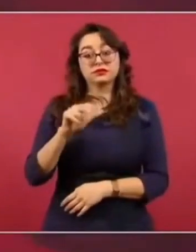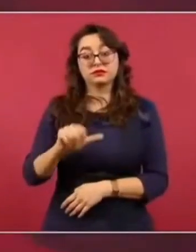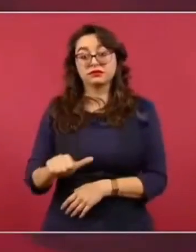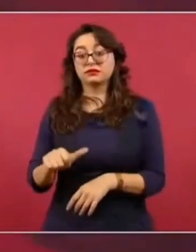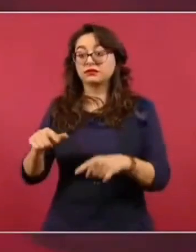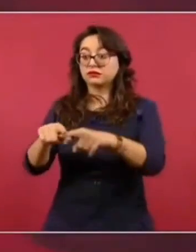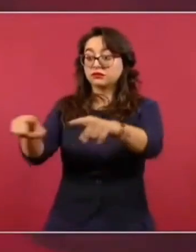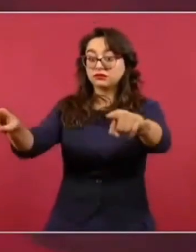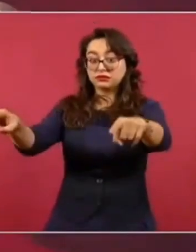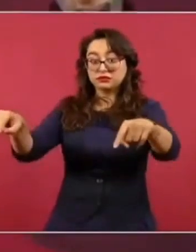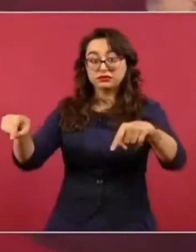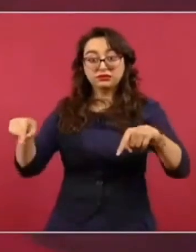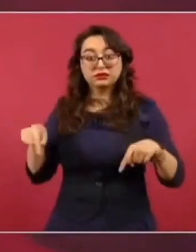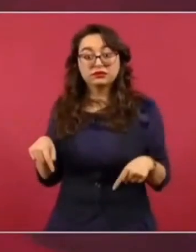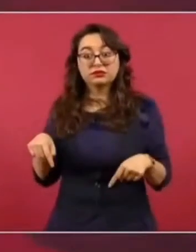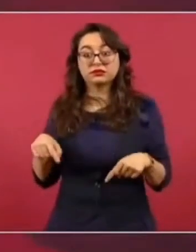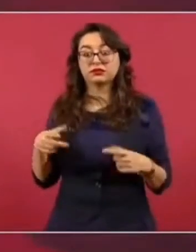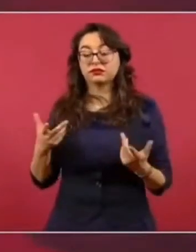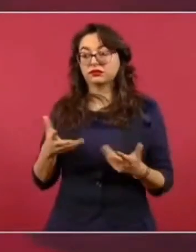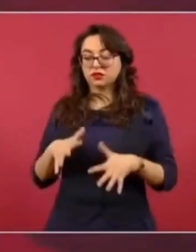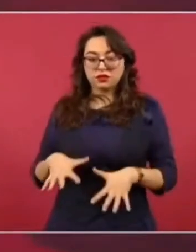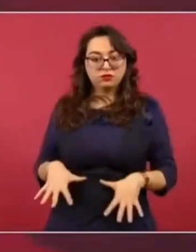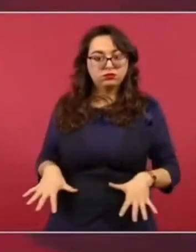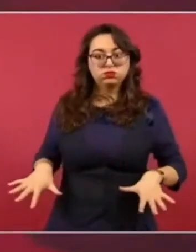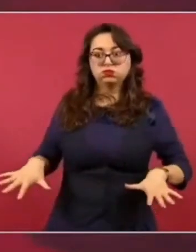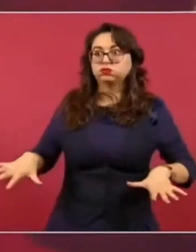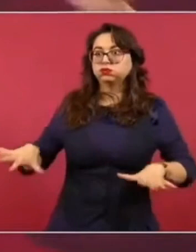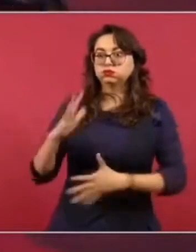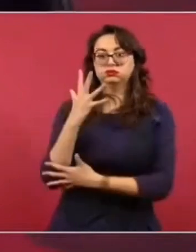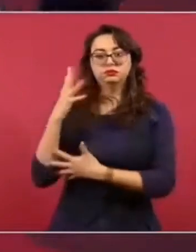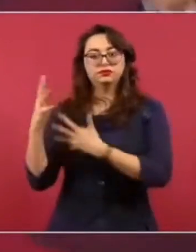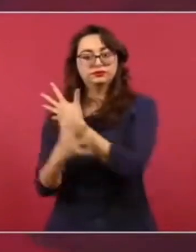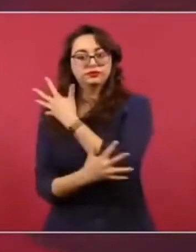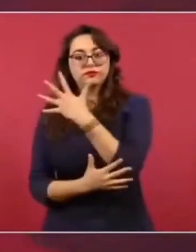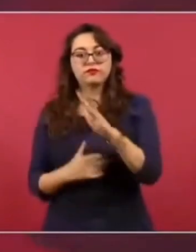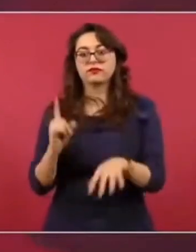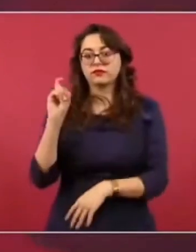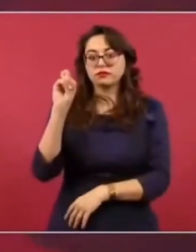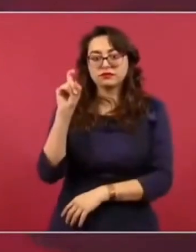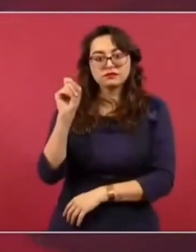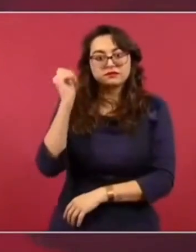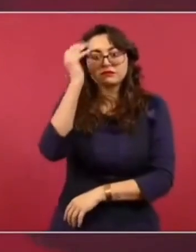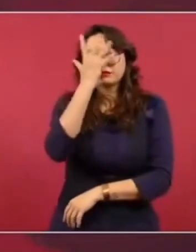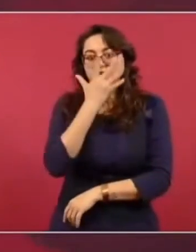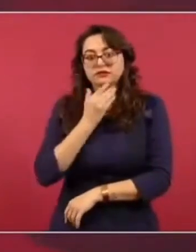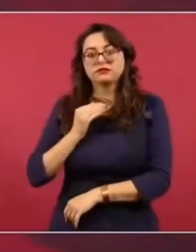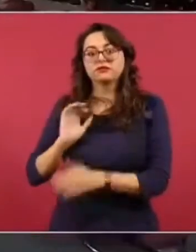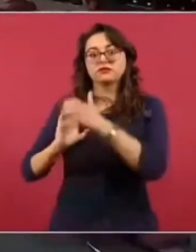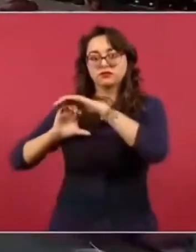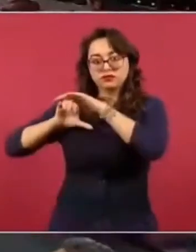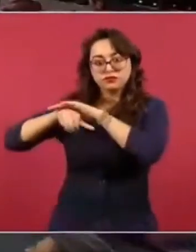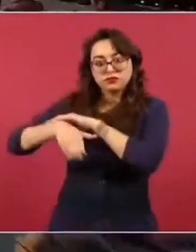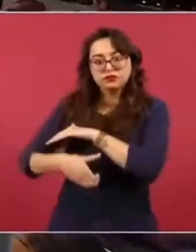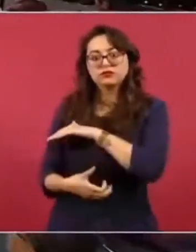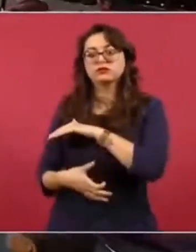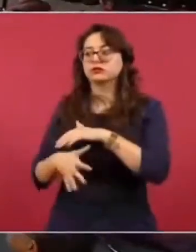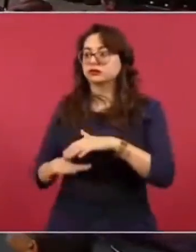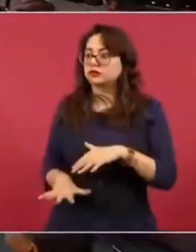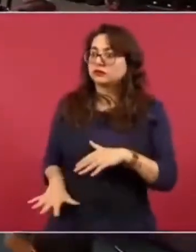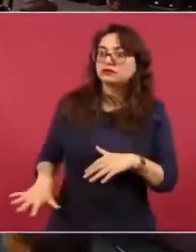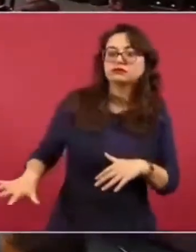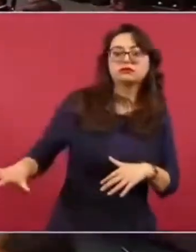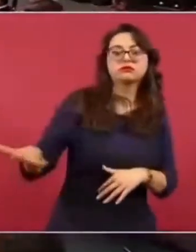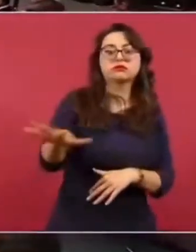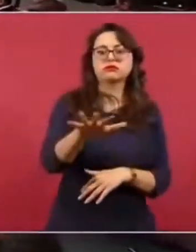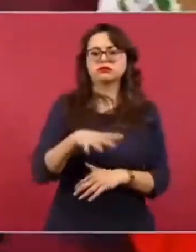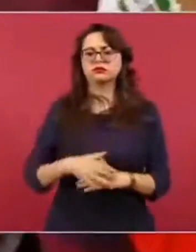Vamos a ponerse de acuerdo y les ayudamos para que lleven